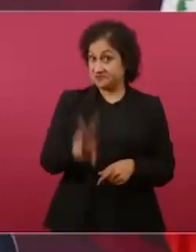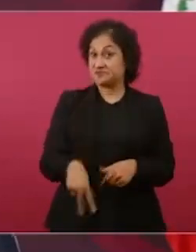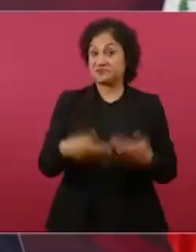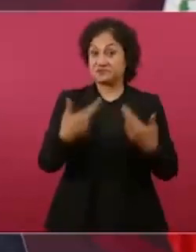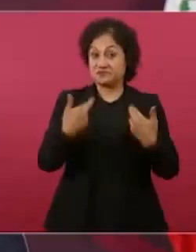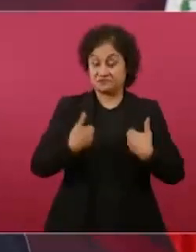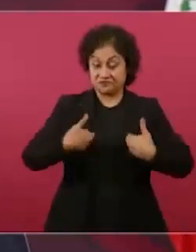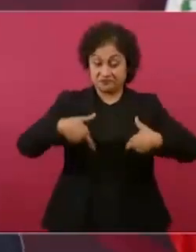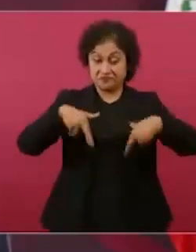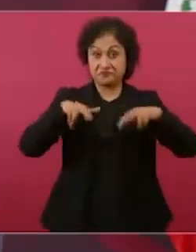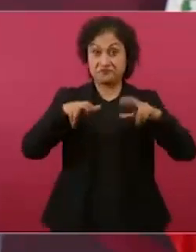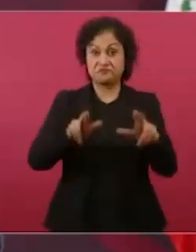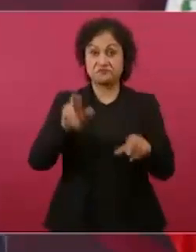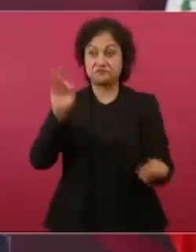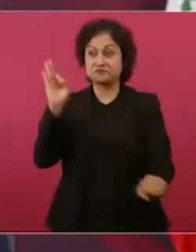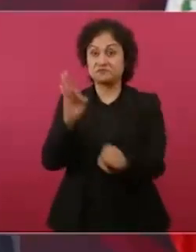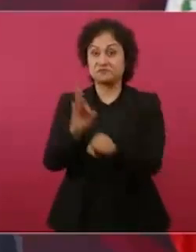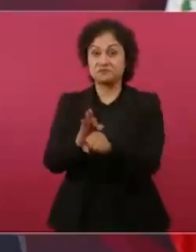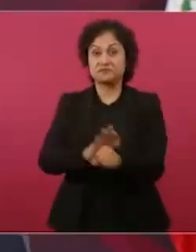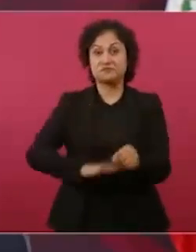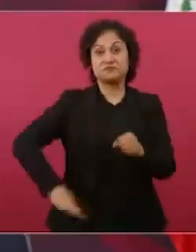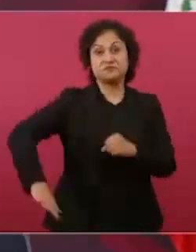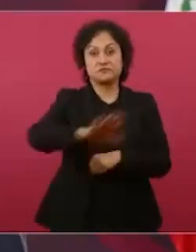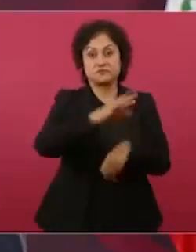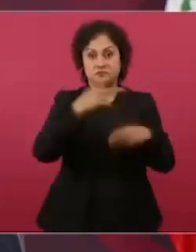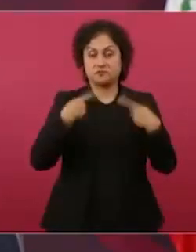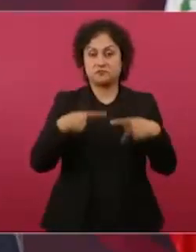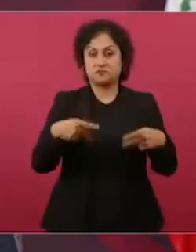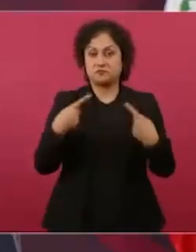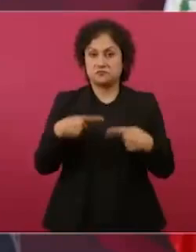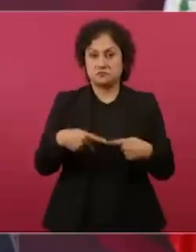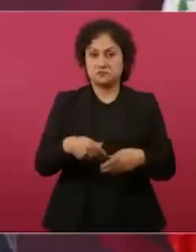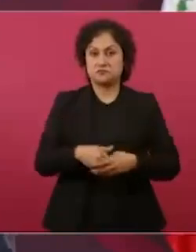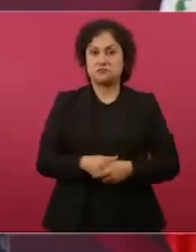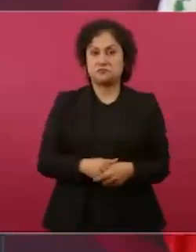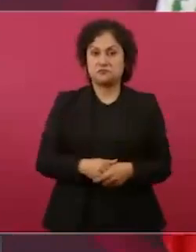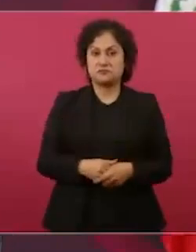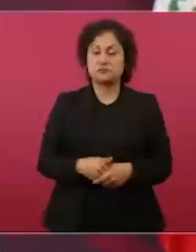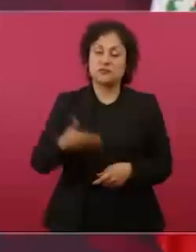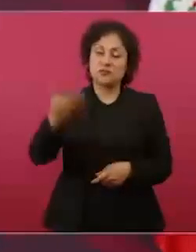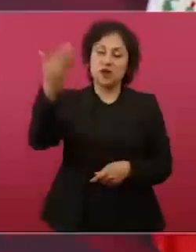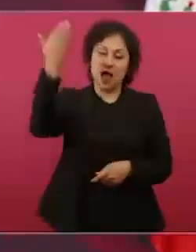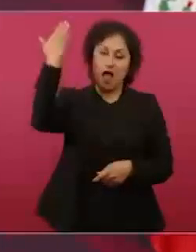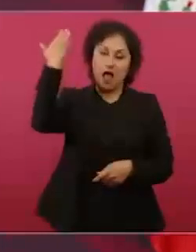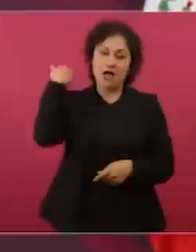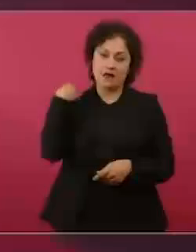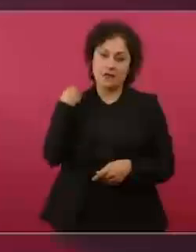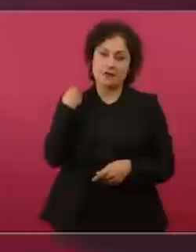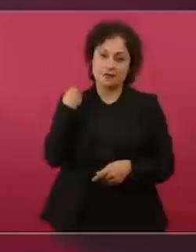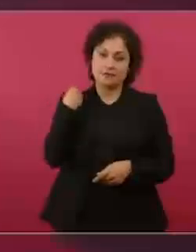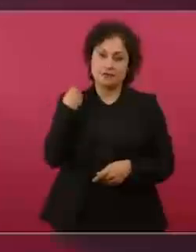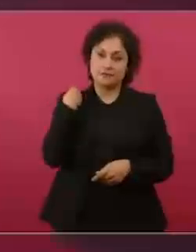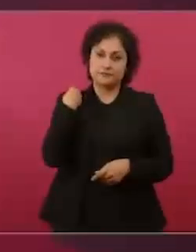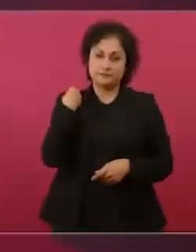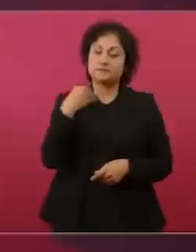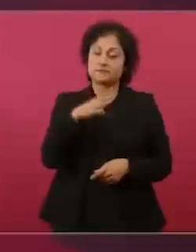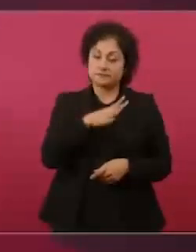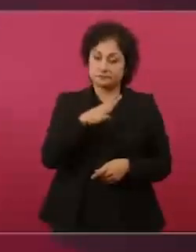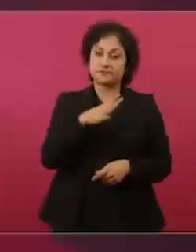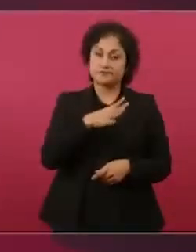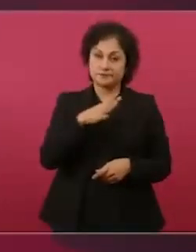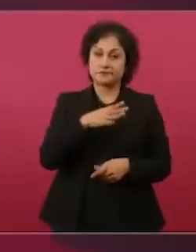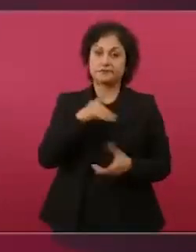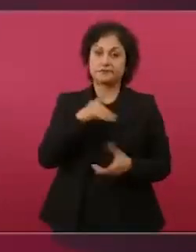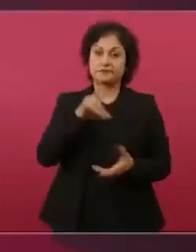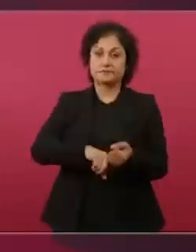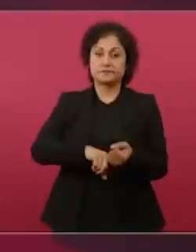de los intereses del pueblo, eran los que conformaban el Poder